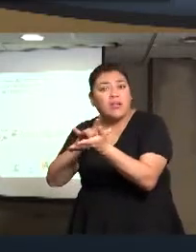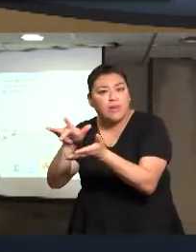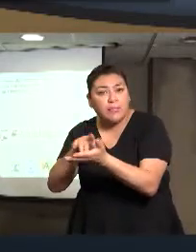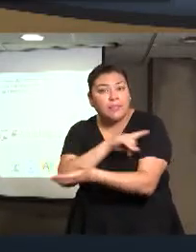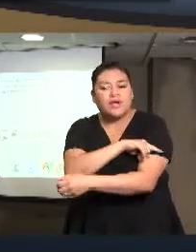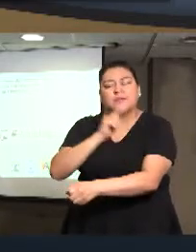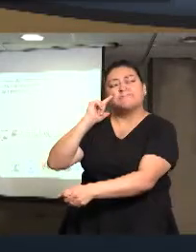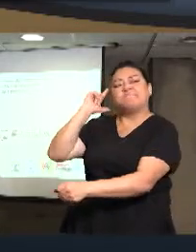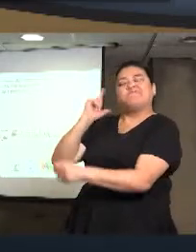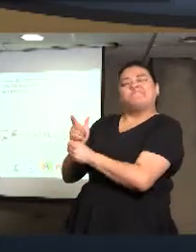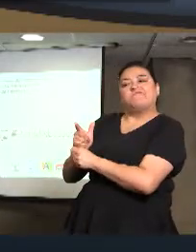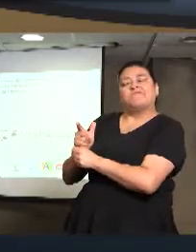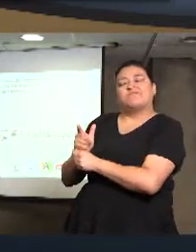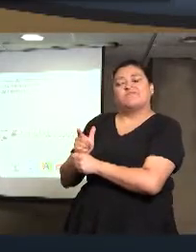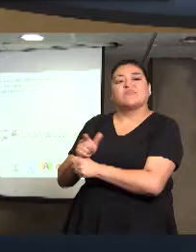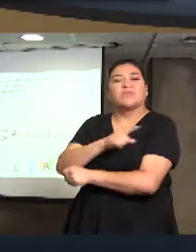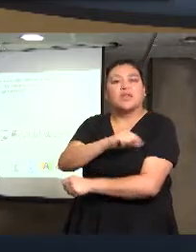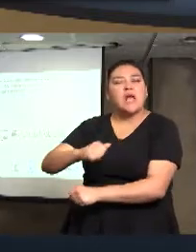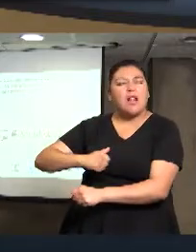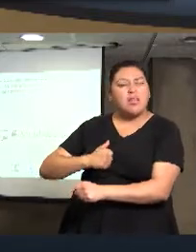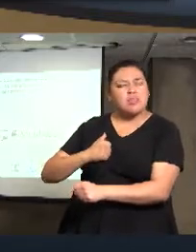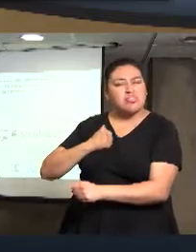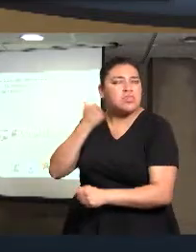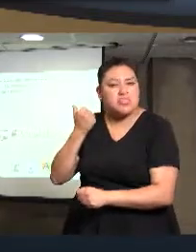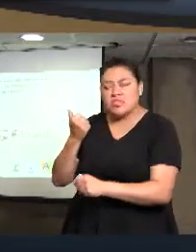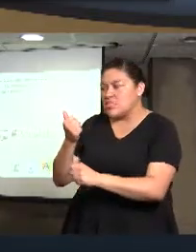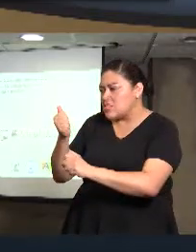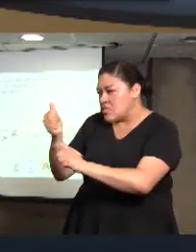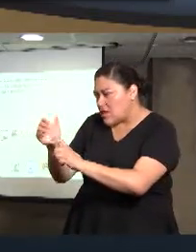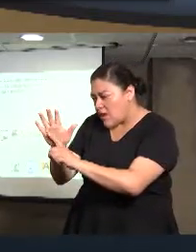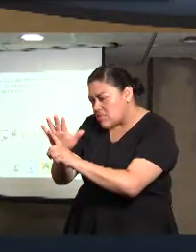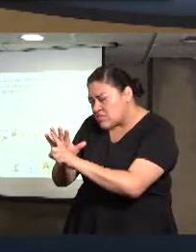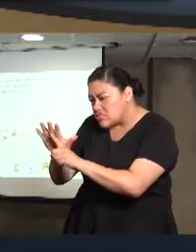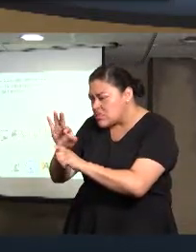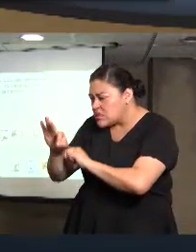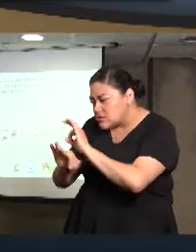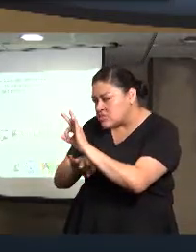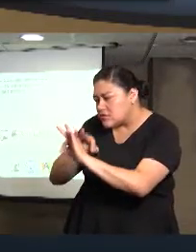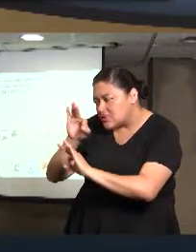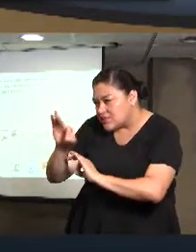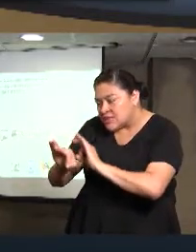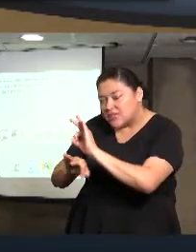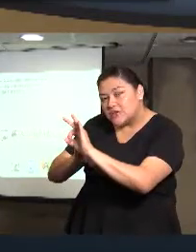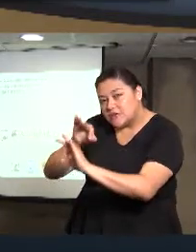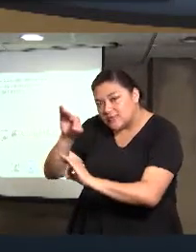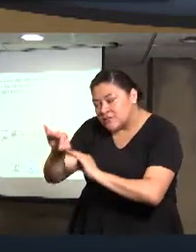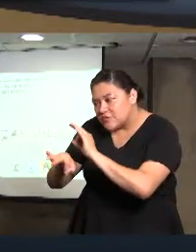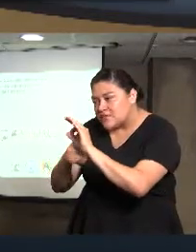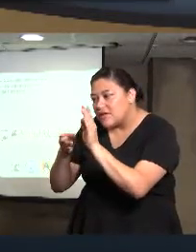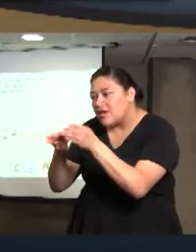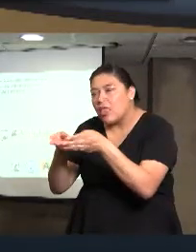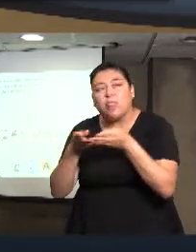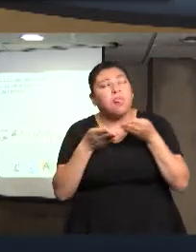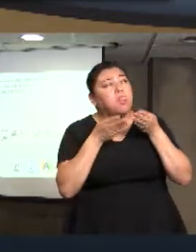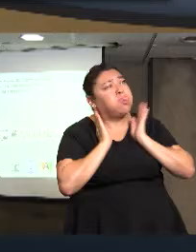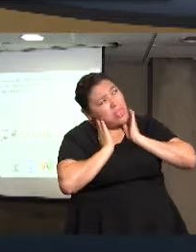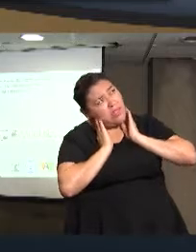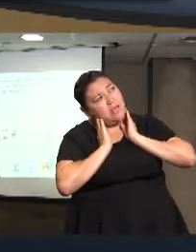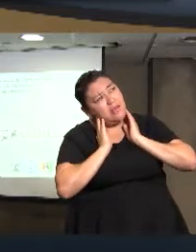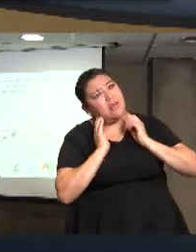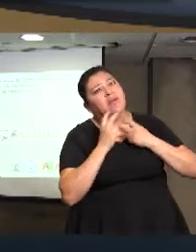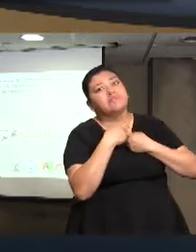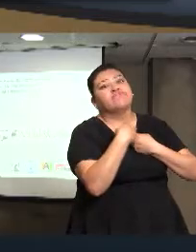precisamente juegan y se aprovechan de esas necesidades o vulnerabilidades de las personas, para ofrecerles